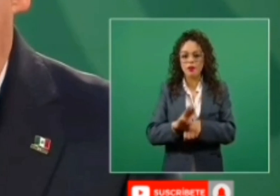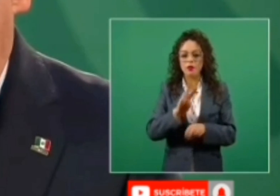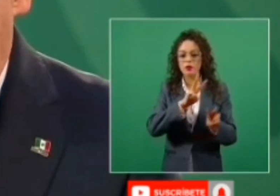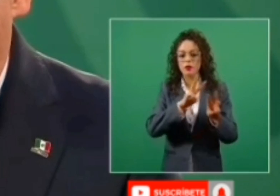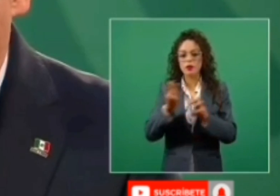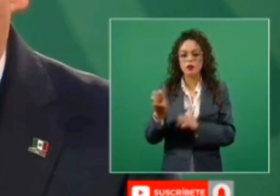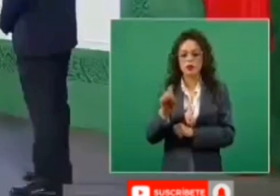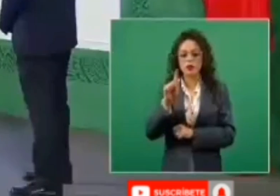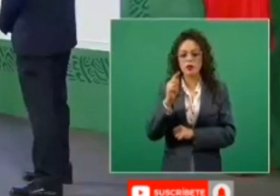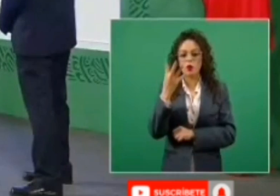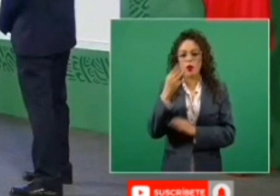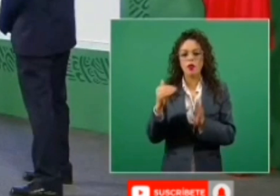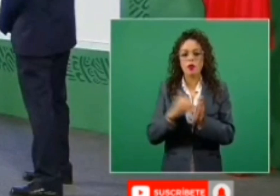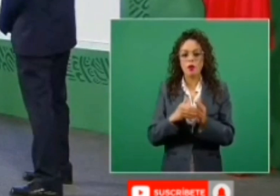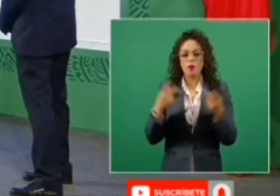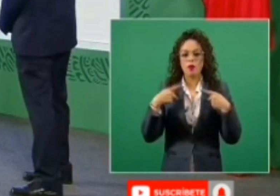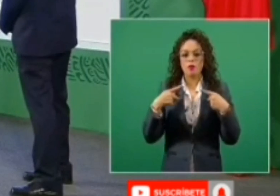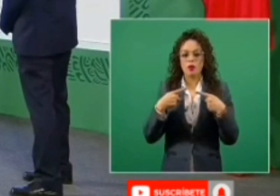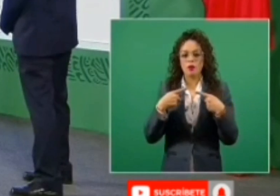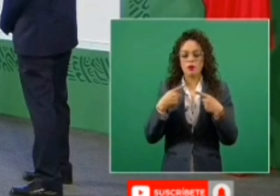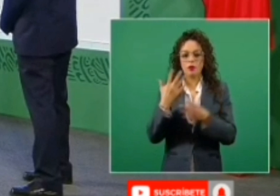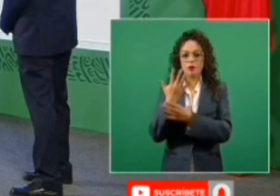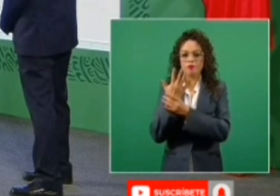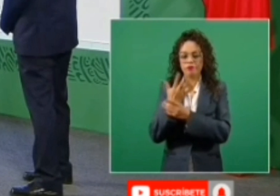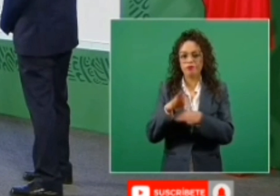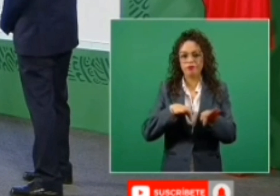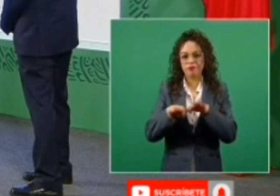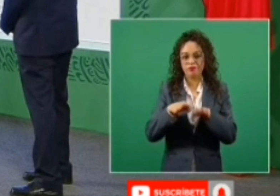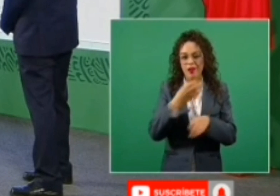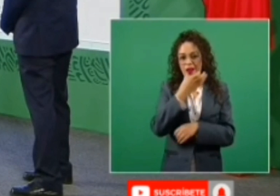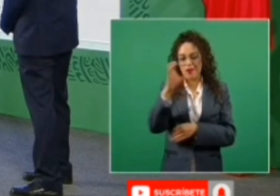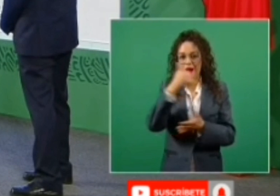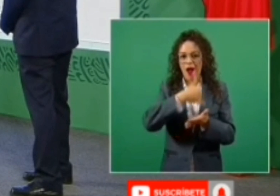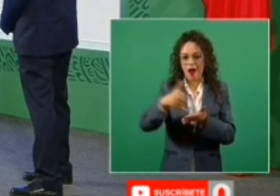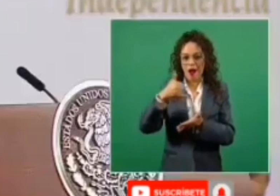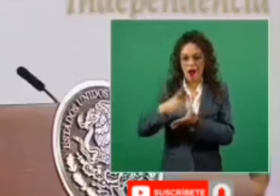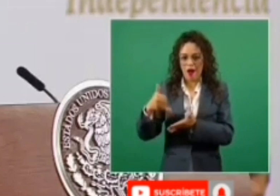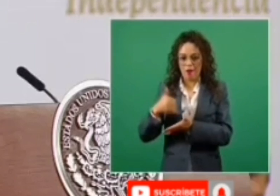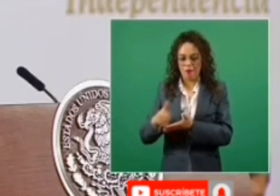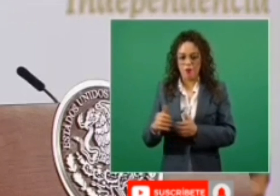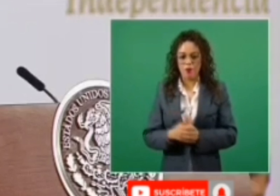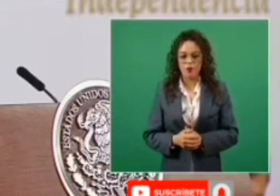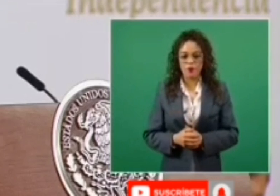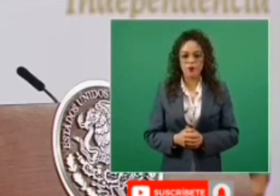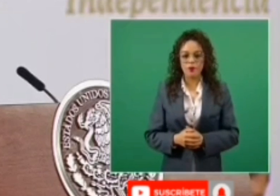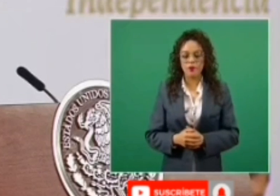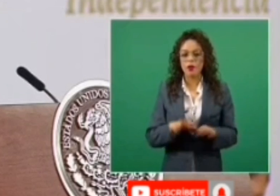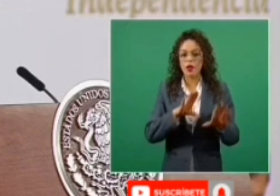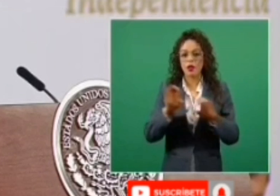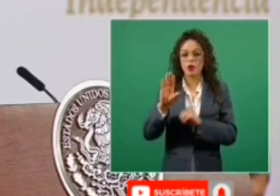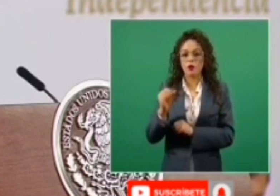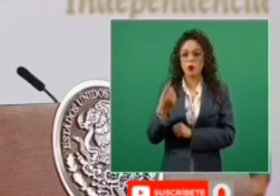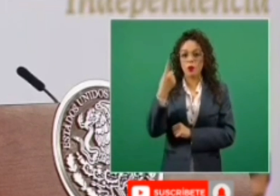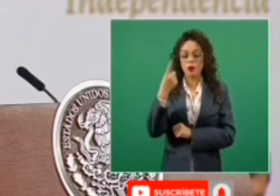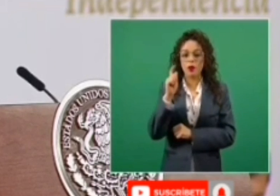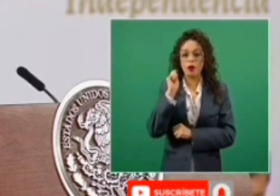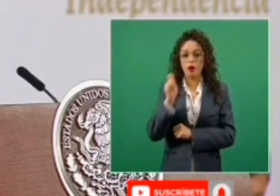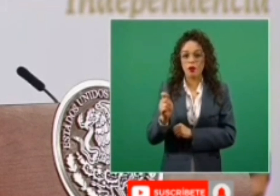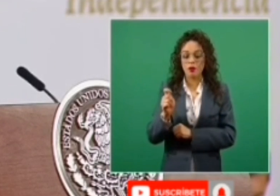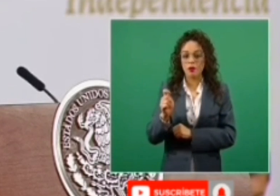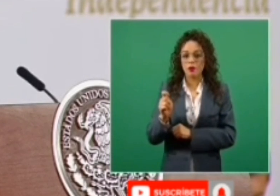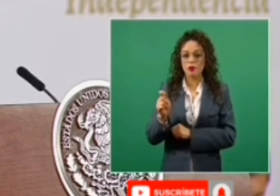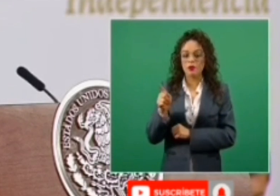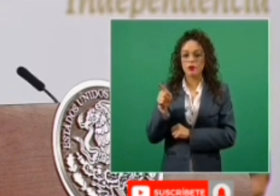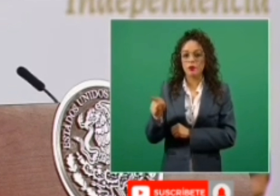agricultores y ya hemos abierto 591 ventanillas en el estado de Guerrero. Como